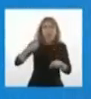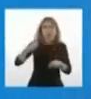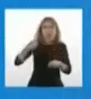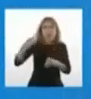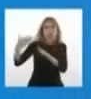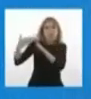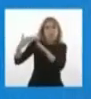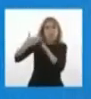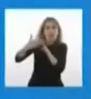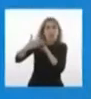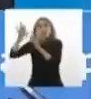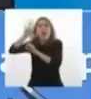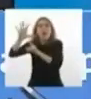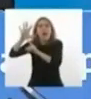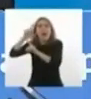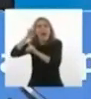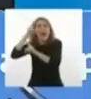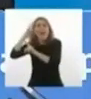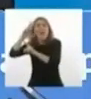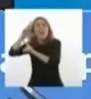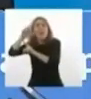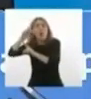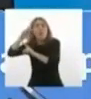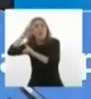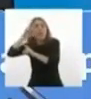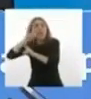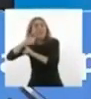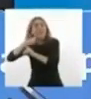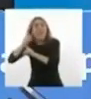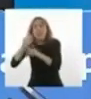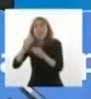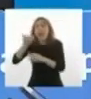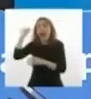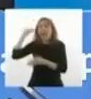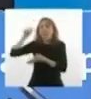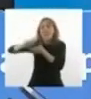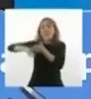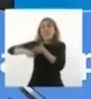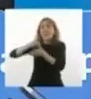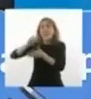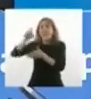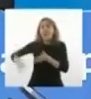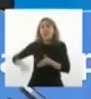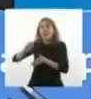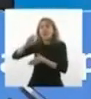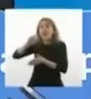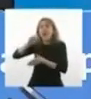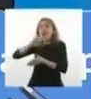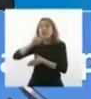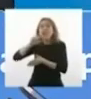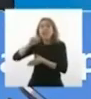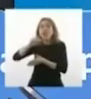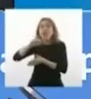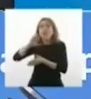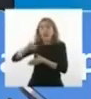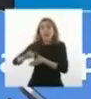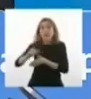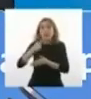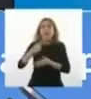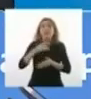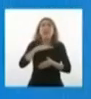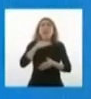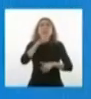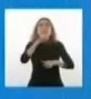la supuesta frase que él cita, terriblemente mal citada porque lo hace mal, de Octavio Paz, premio Nobel de Literatura,